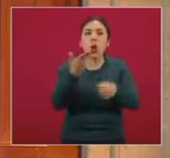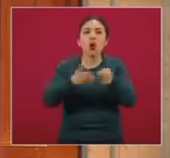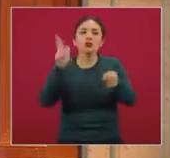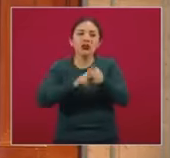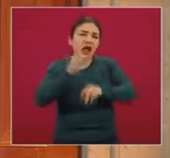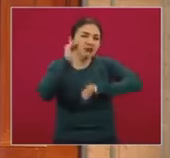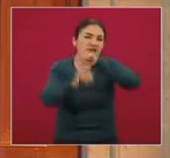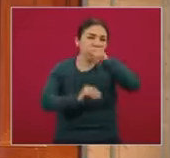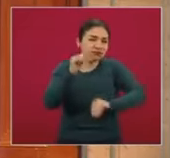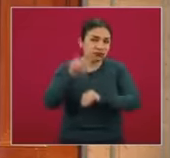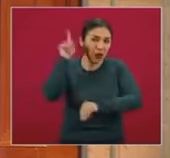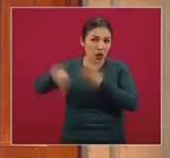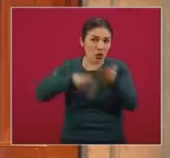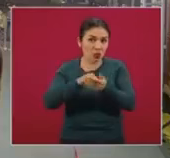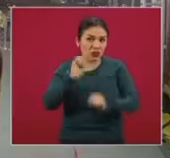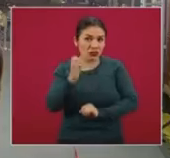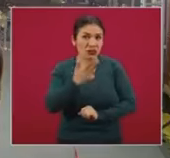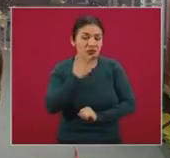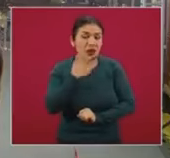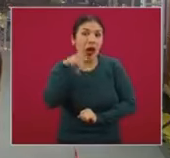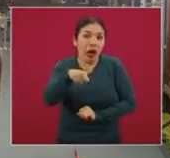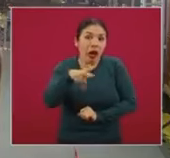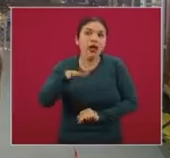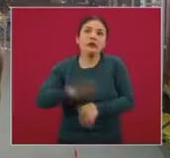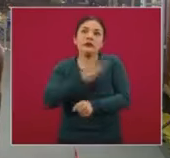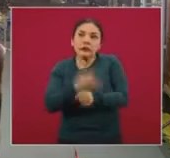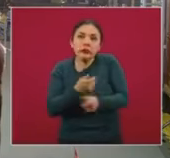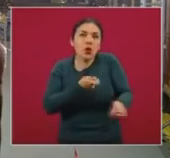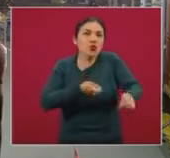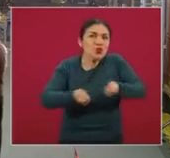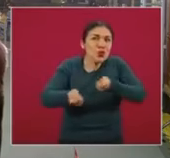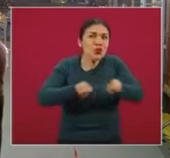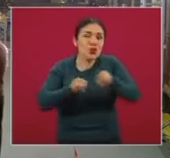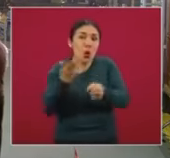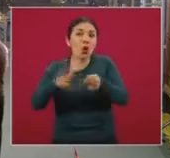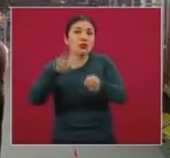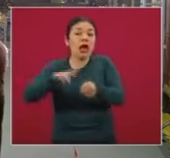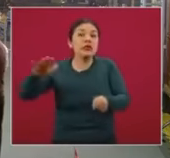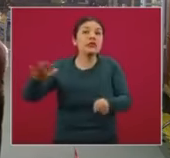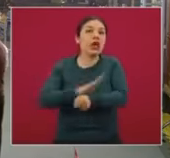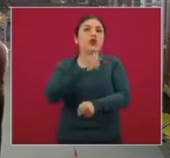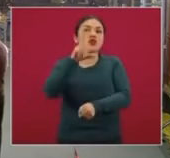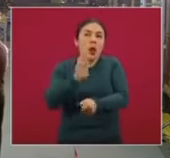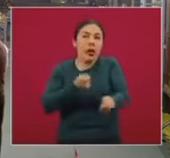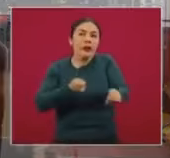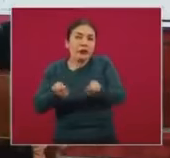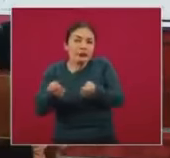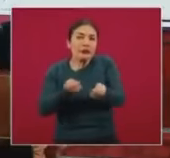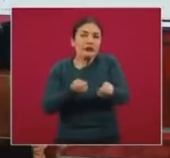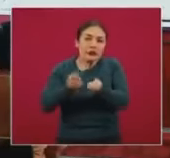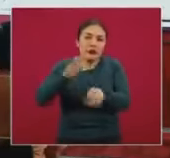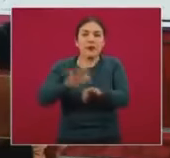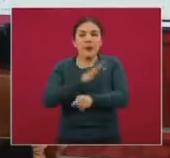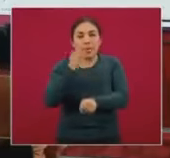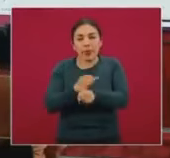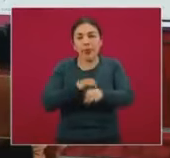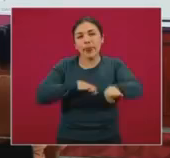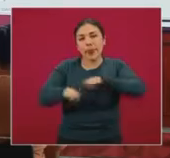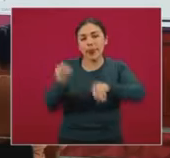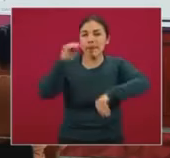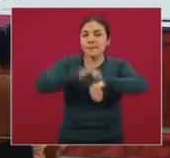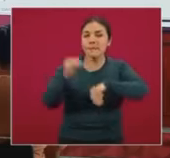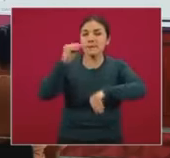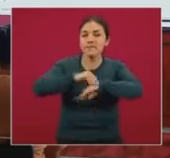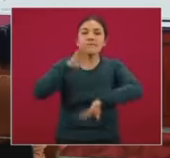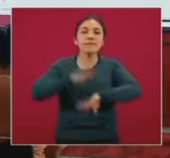expansión hospitalaria que no permiten que se produzca la saturación, sino que cada vez están habilitando más y más camas